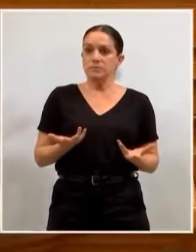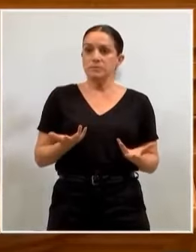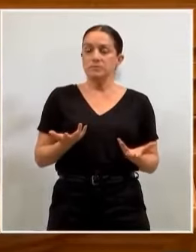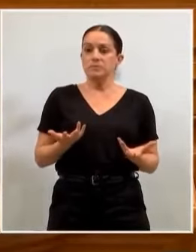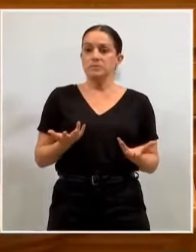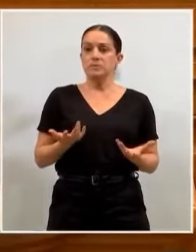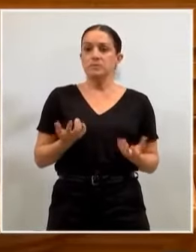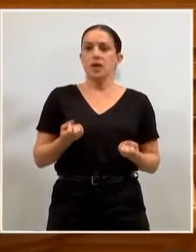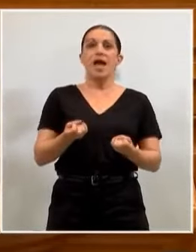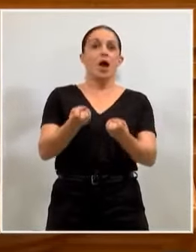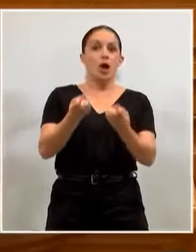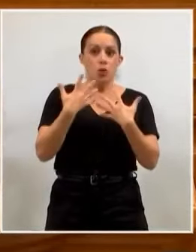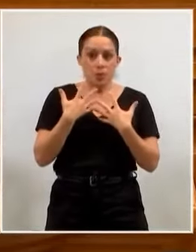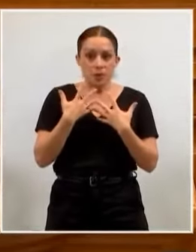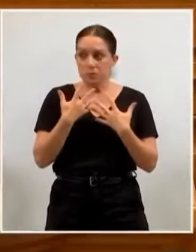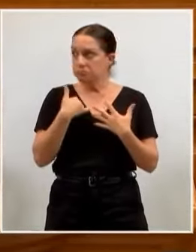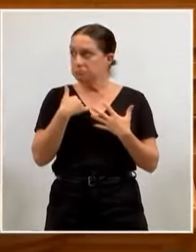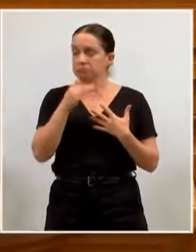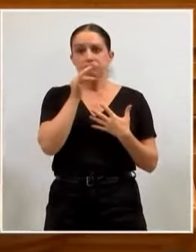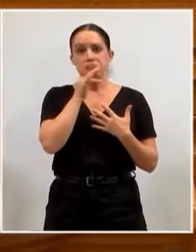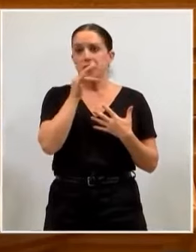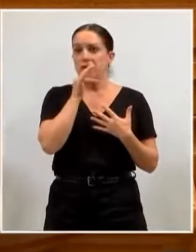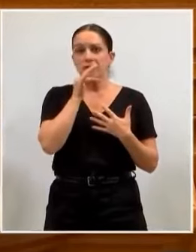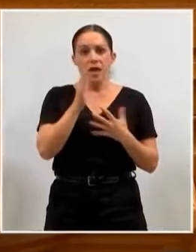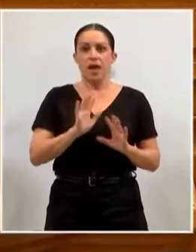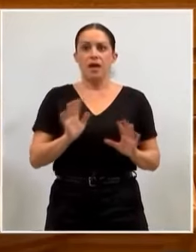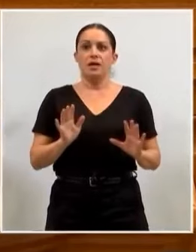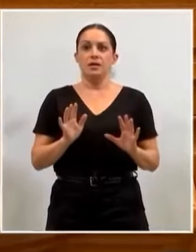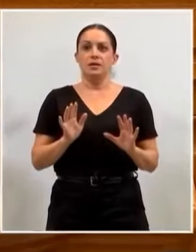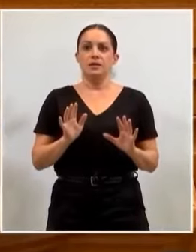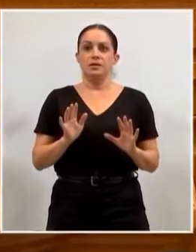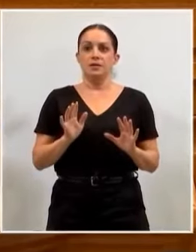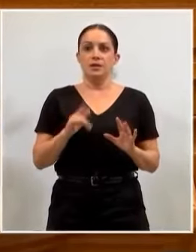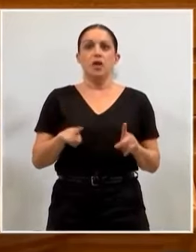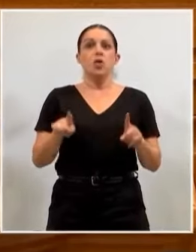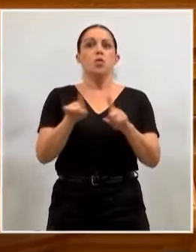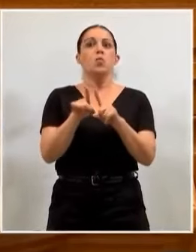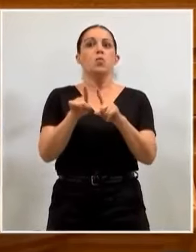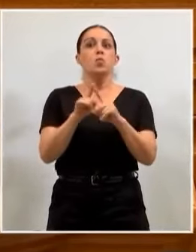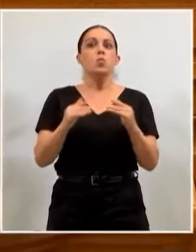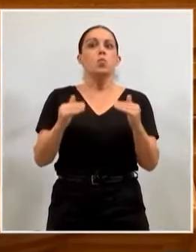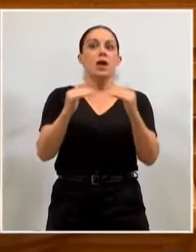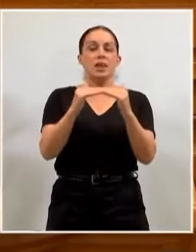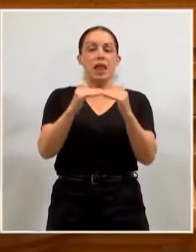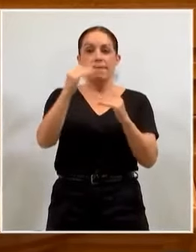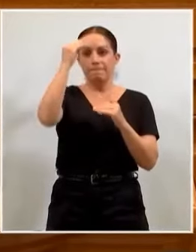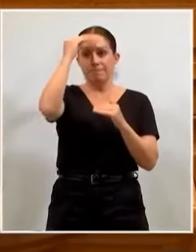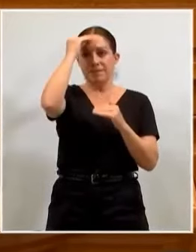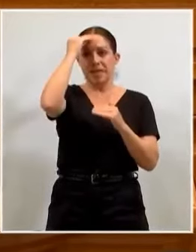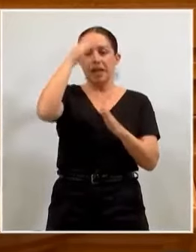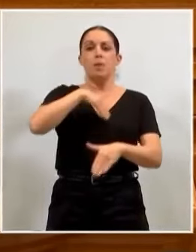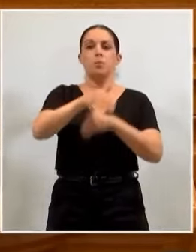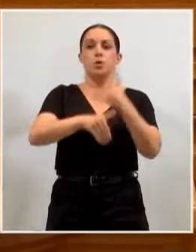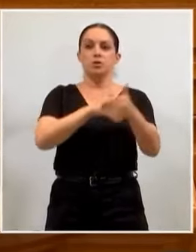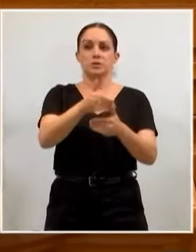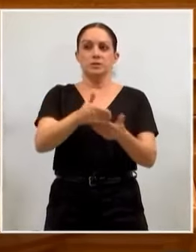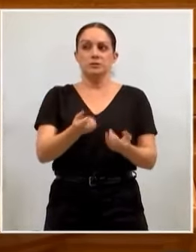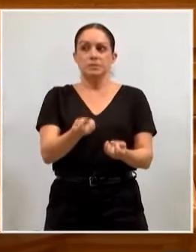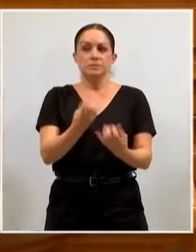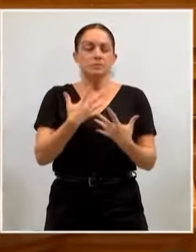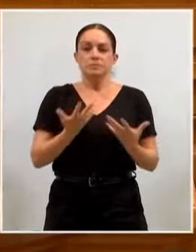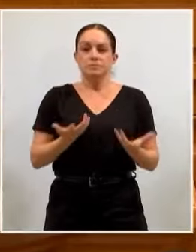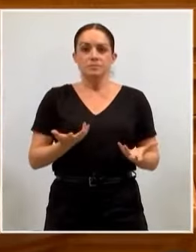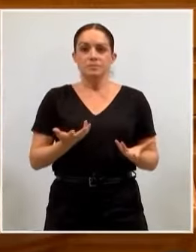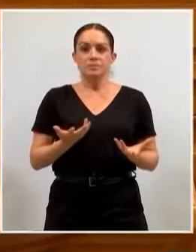izquierda, eso no lo he encontrado. Desde quien crea en la igualdad desde una mentalidad progresista. Soberanía nacional